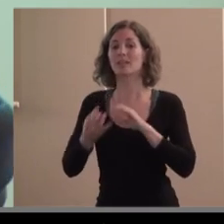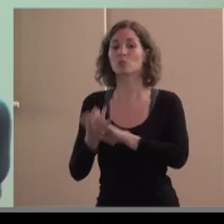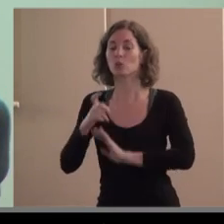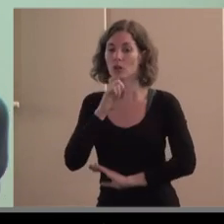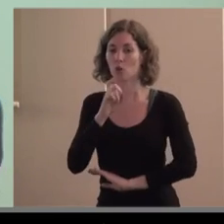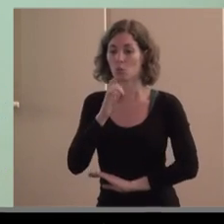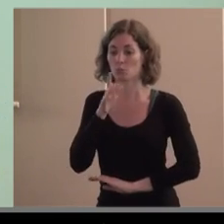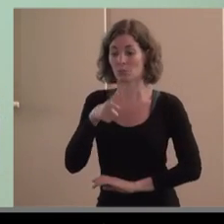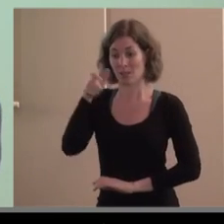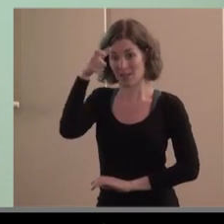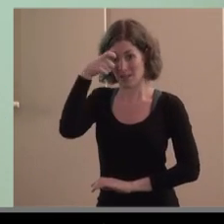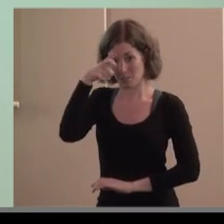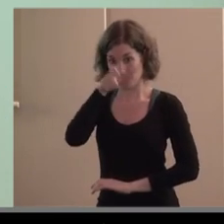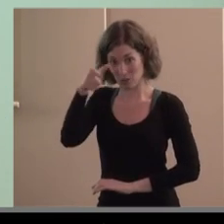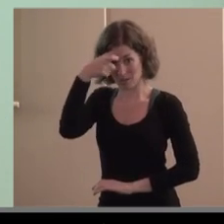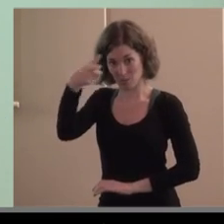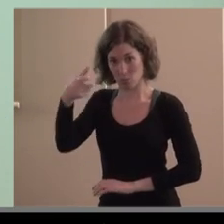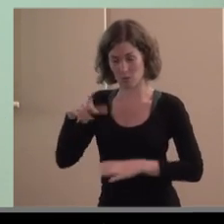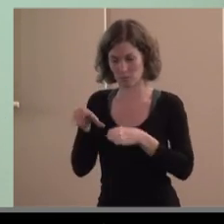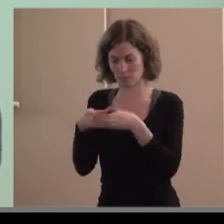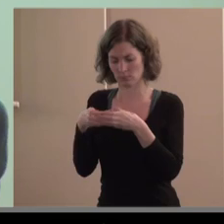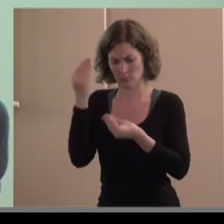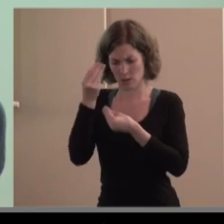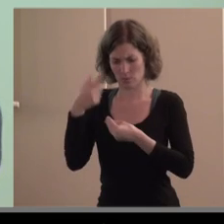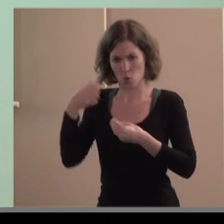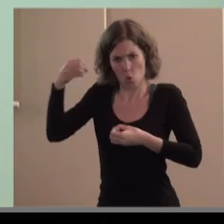pagamos la comercialización y llegamos allí la línea de baja tensión y tenemos luz